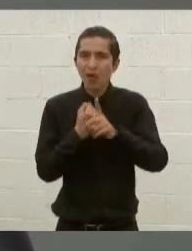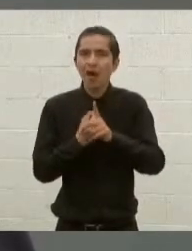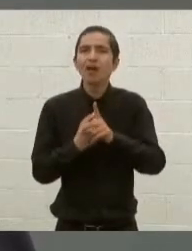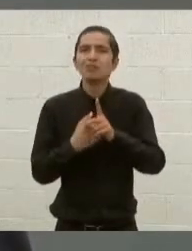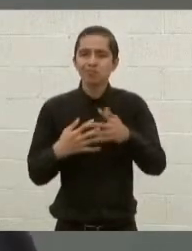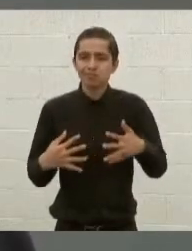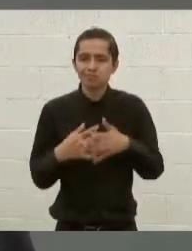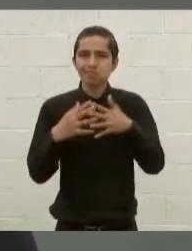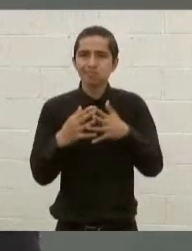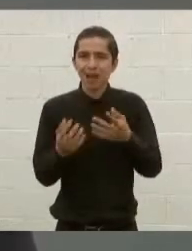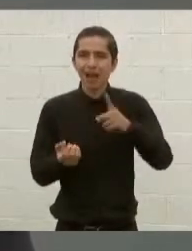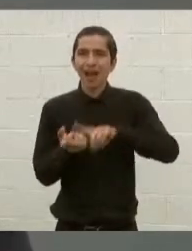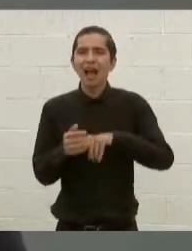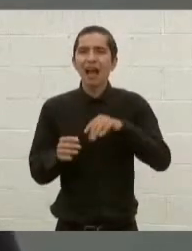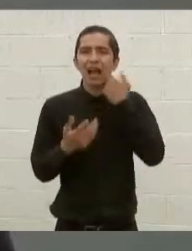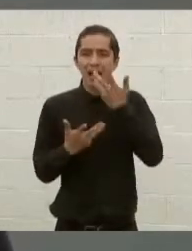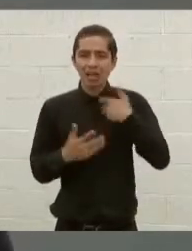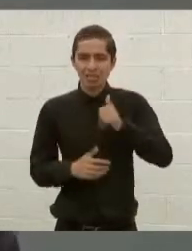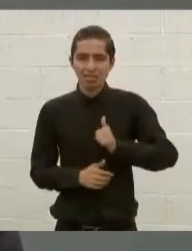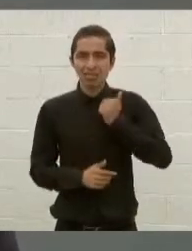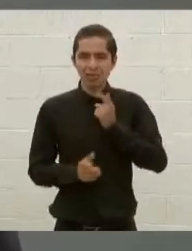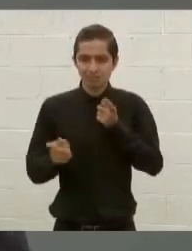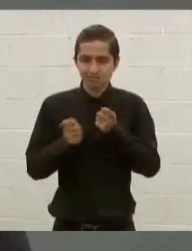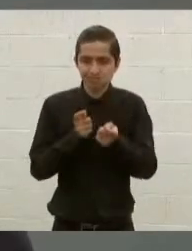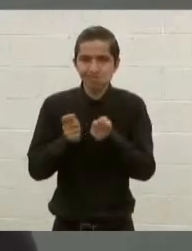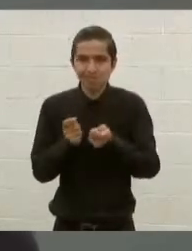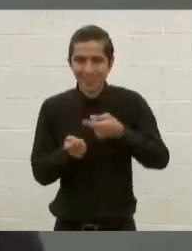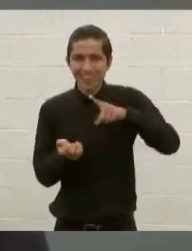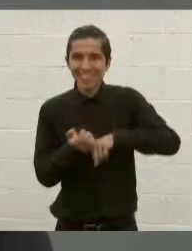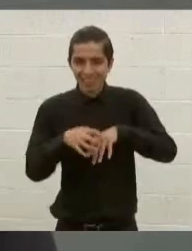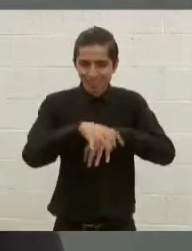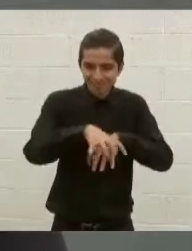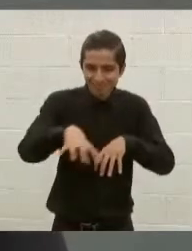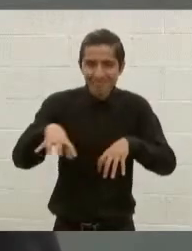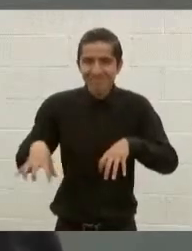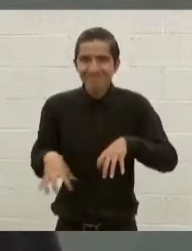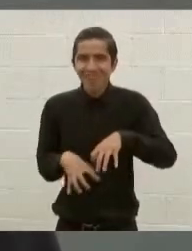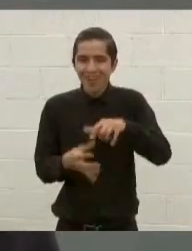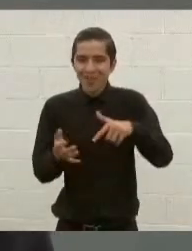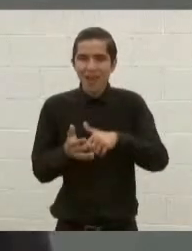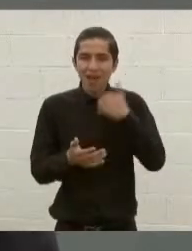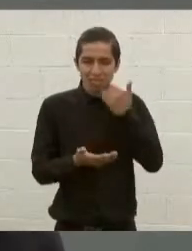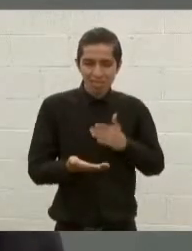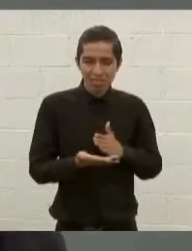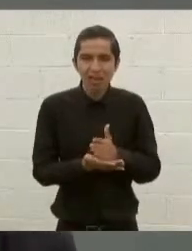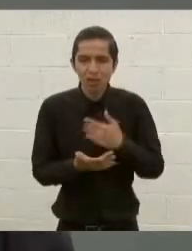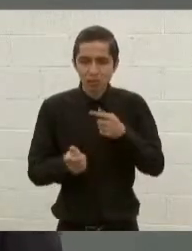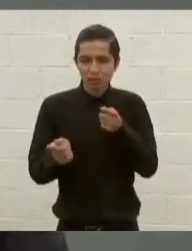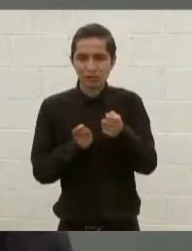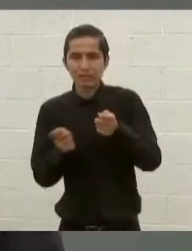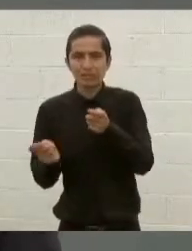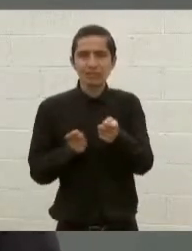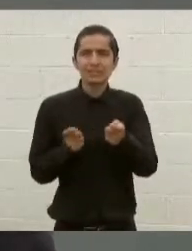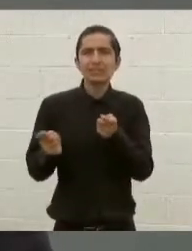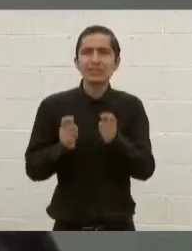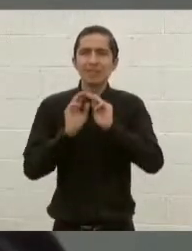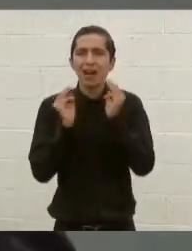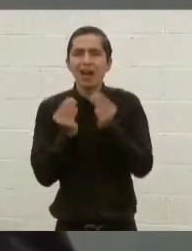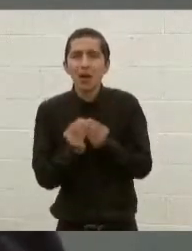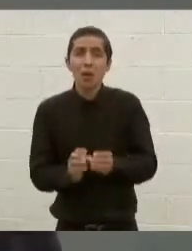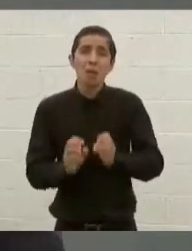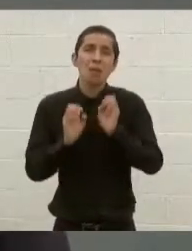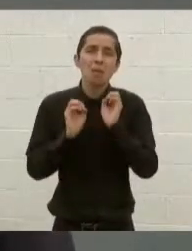enfrentamientos por el control de determinada zona territorial o de determinada del